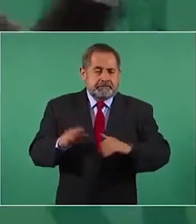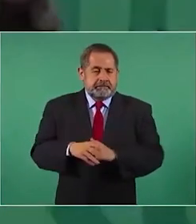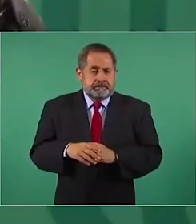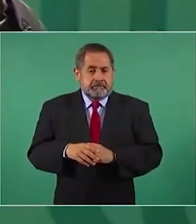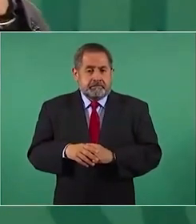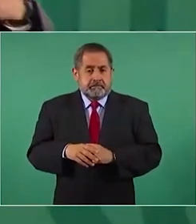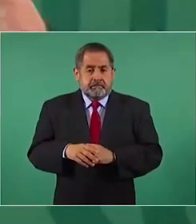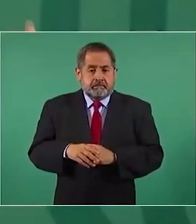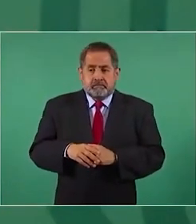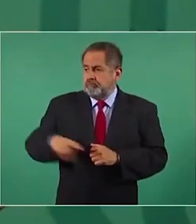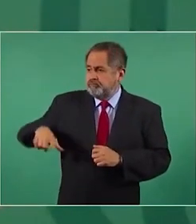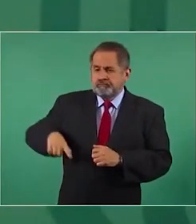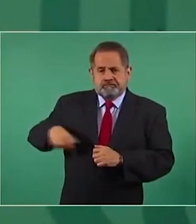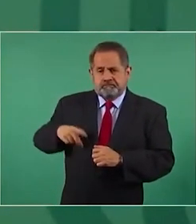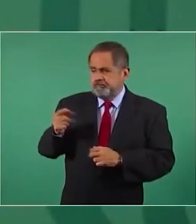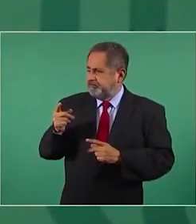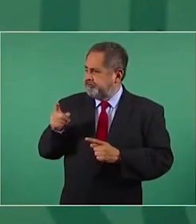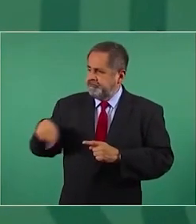todo el gobierno a trabajar.